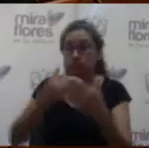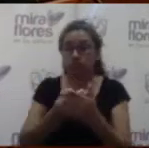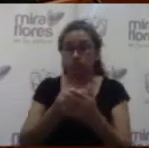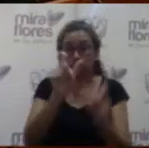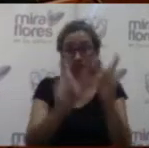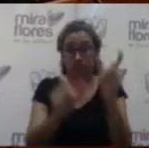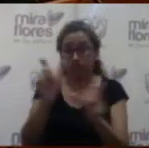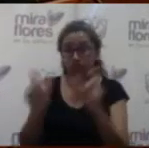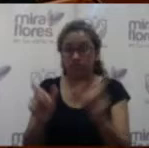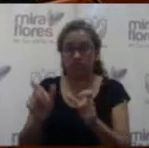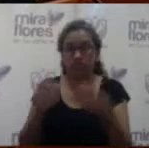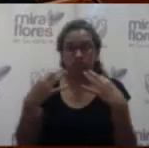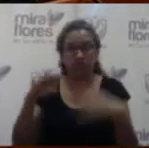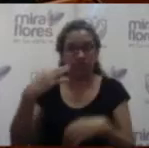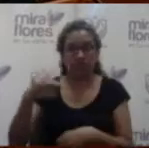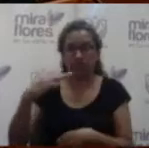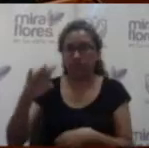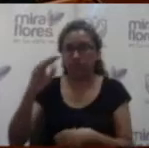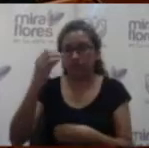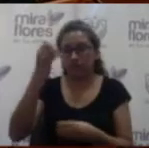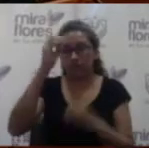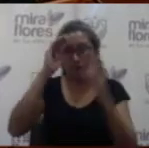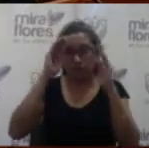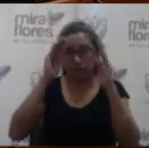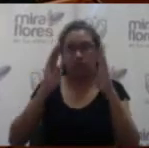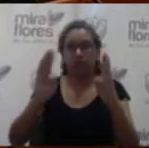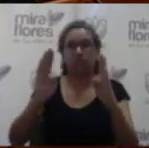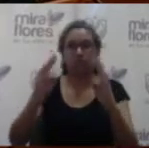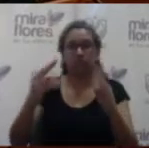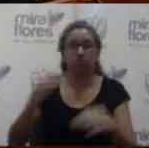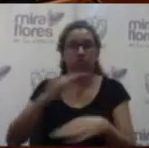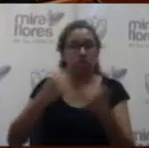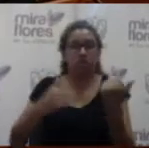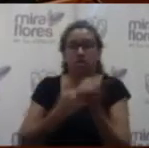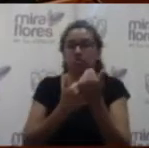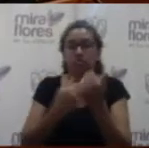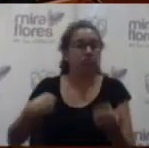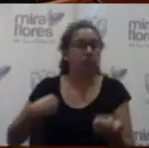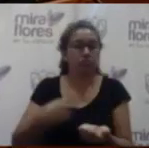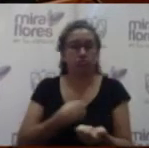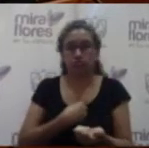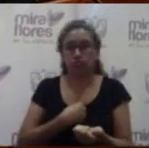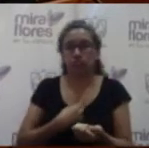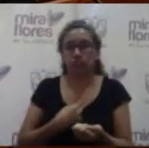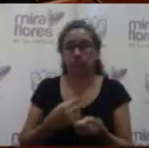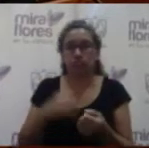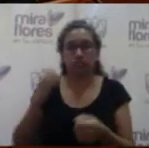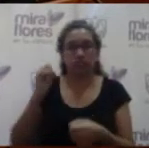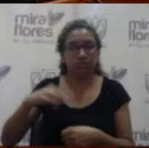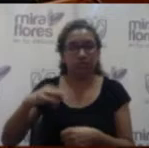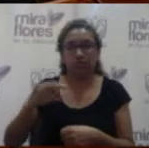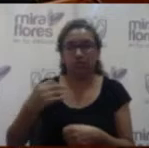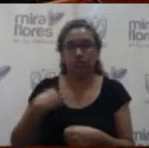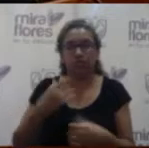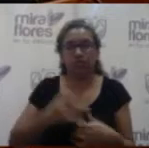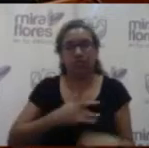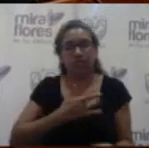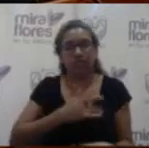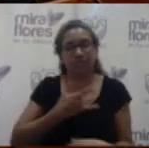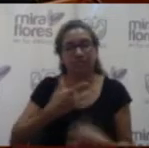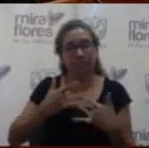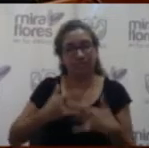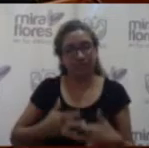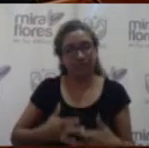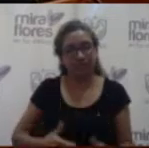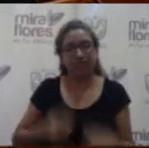siempre estuvieron atentos a apoyarnos en todo lo que nosotros necesitábamos. Y realmente me voy con una gran nostalgia, pero